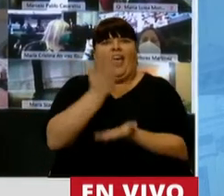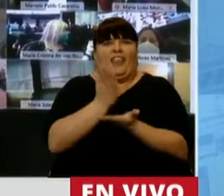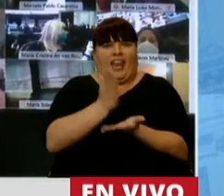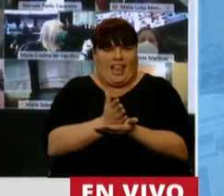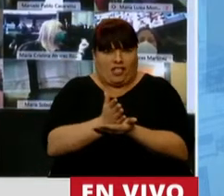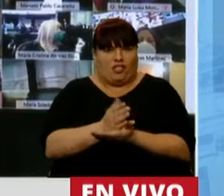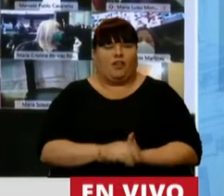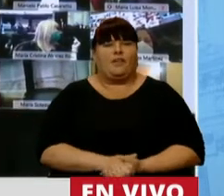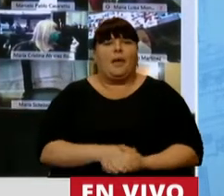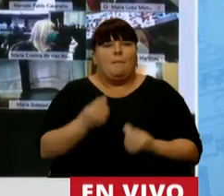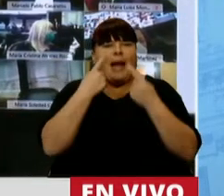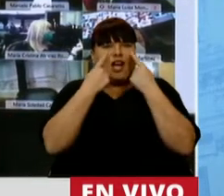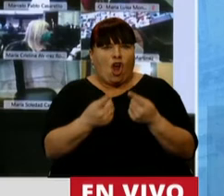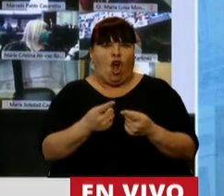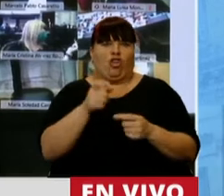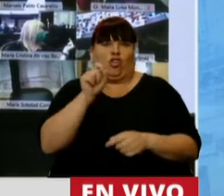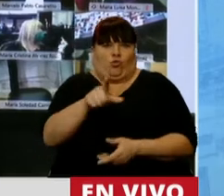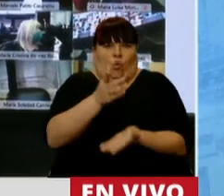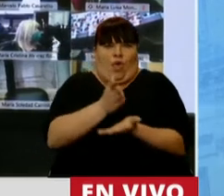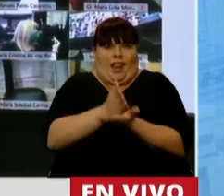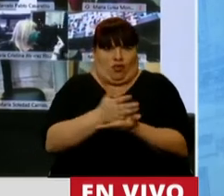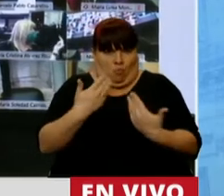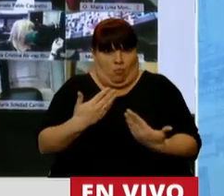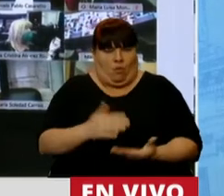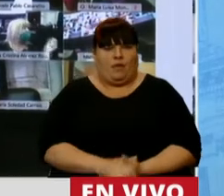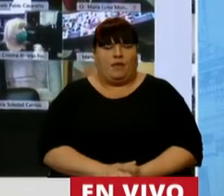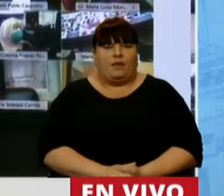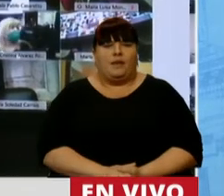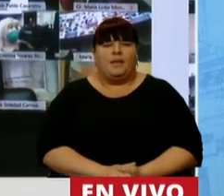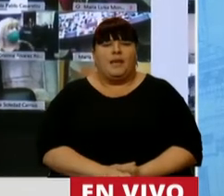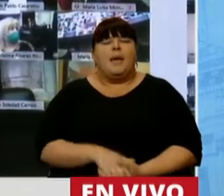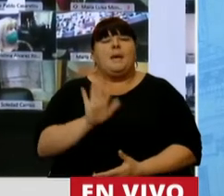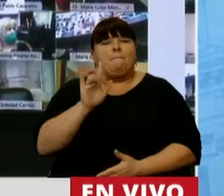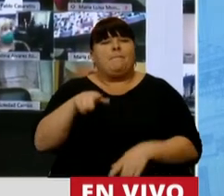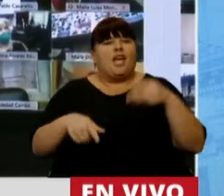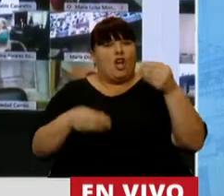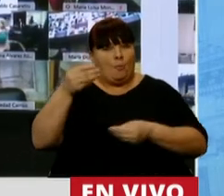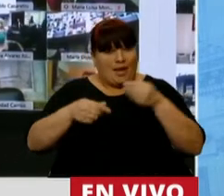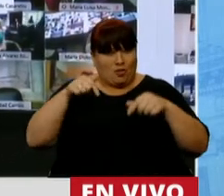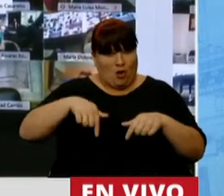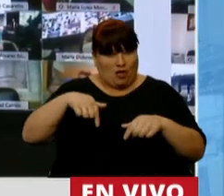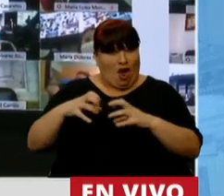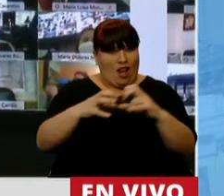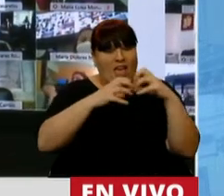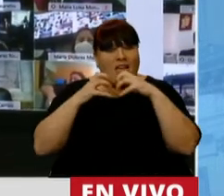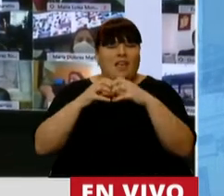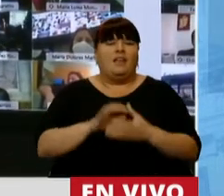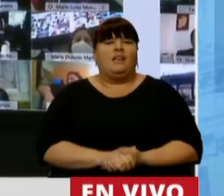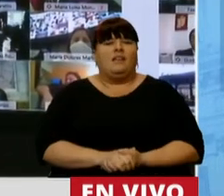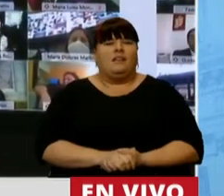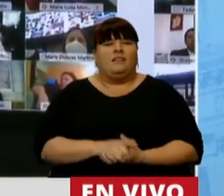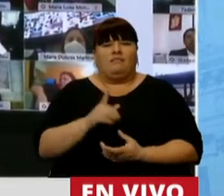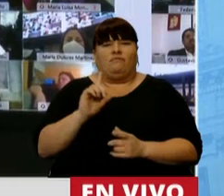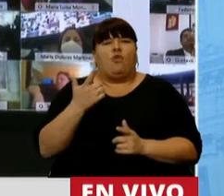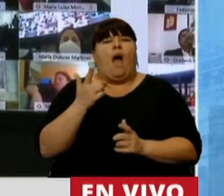para reconocerles el pleno ejercicio de sus derechos. Pero este presupuesto que estamos tratando hoy no